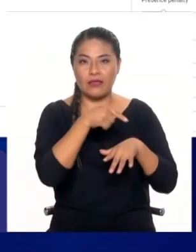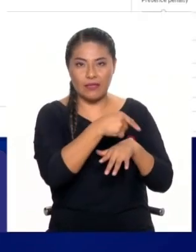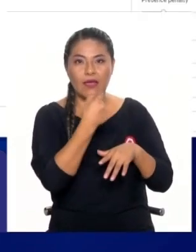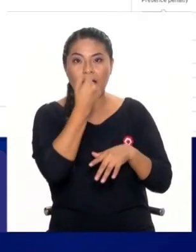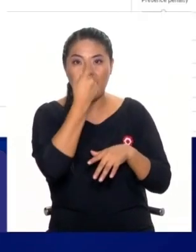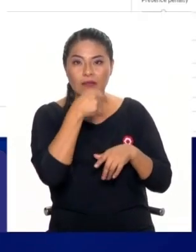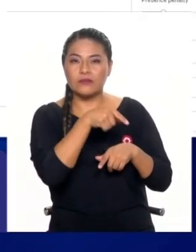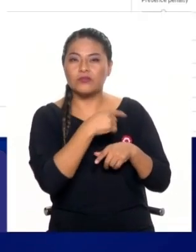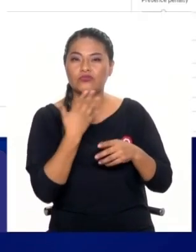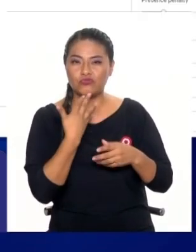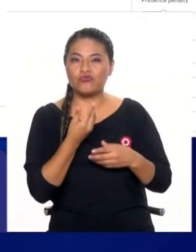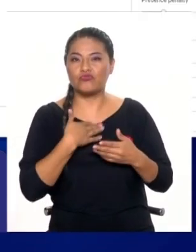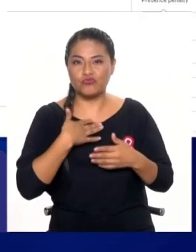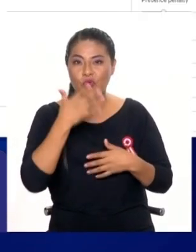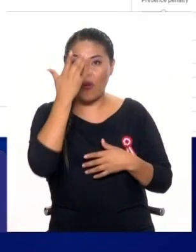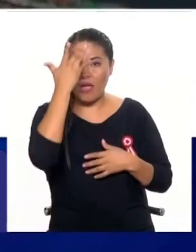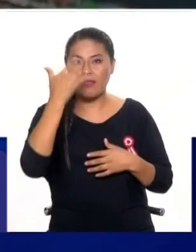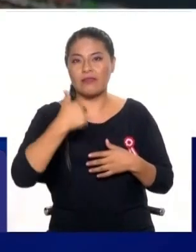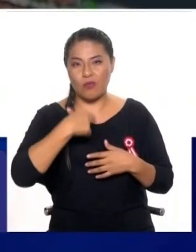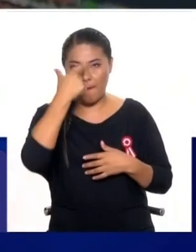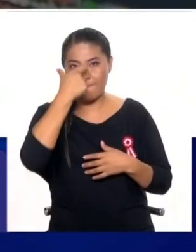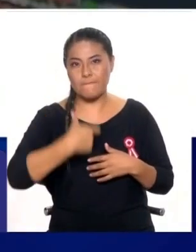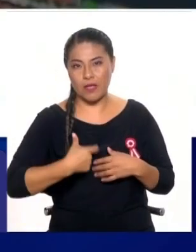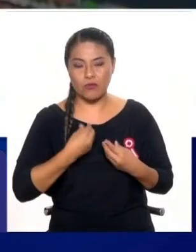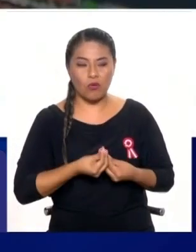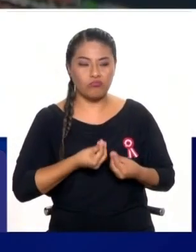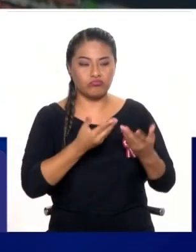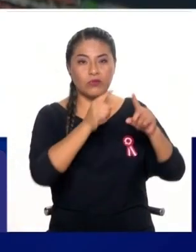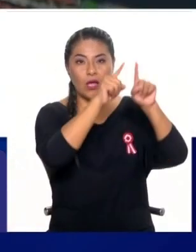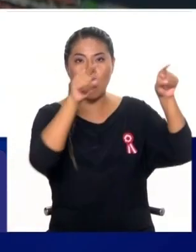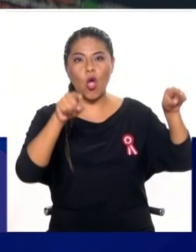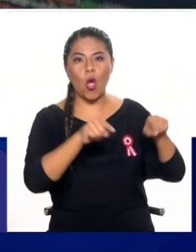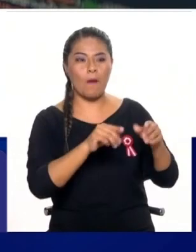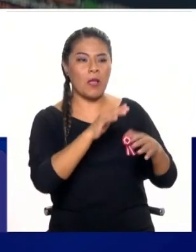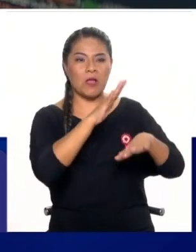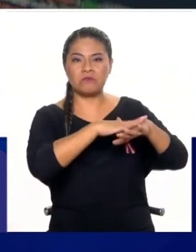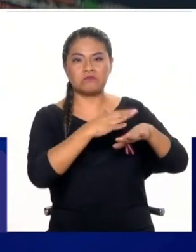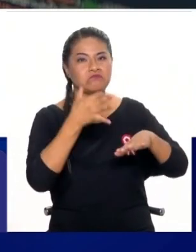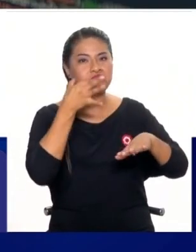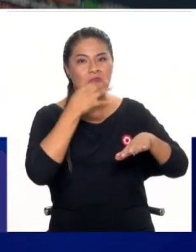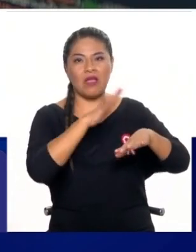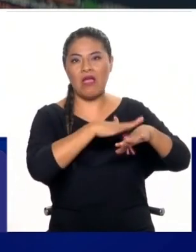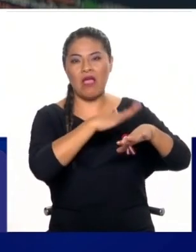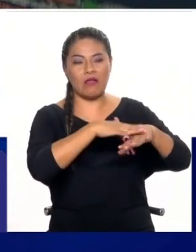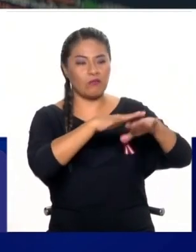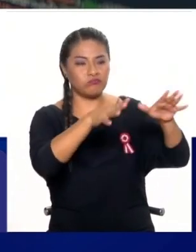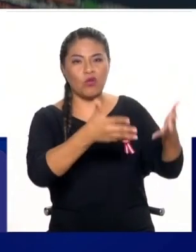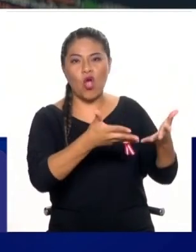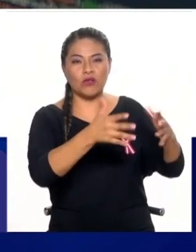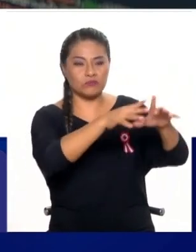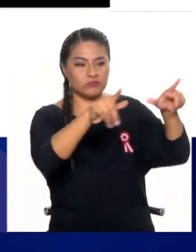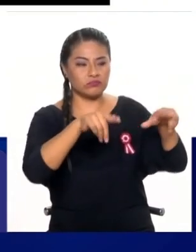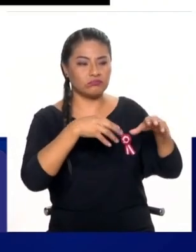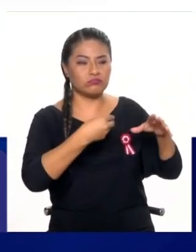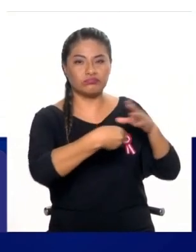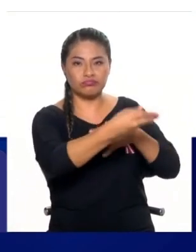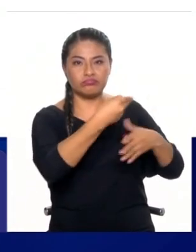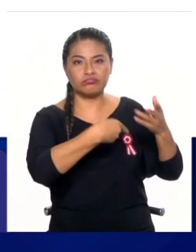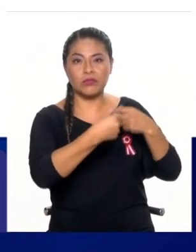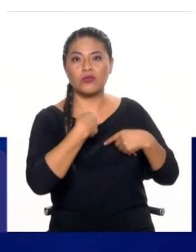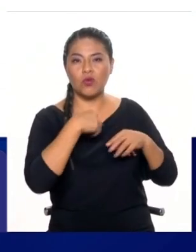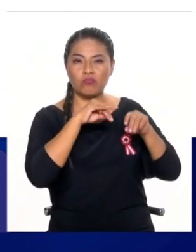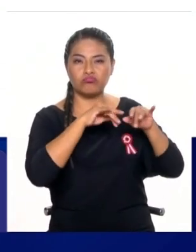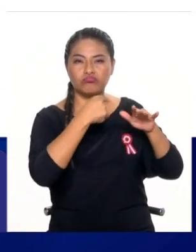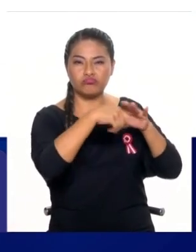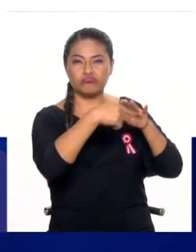entender el problema, tiene que razonar sobre el problema, tiene que modelar el problema, tiene que pensar en cinco o en siete o